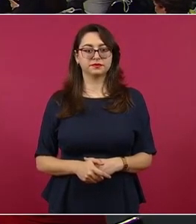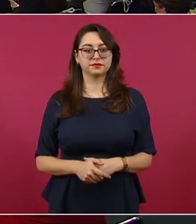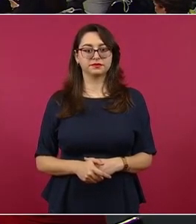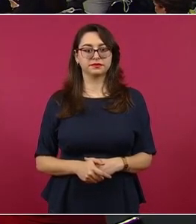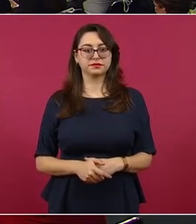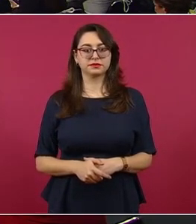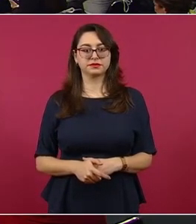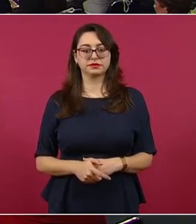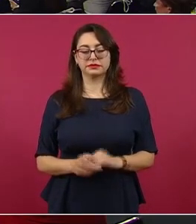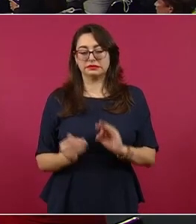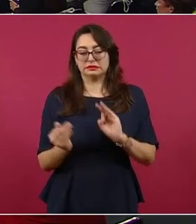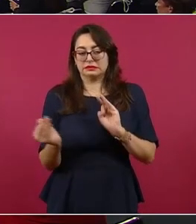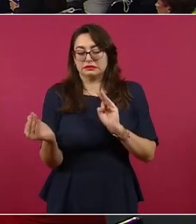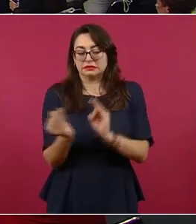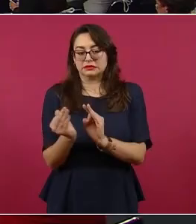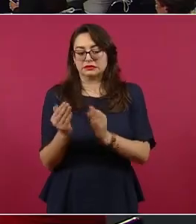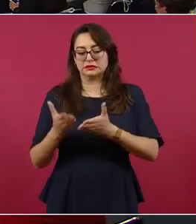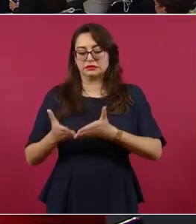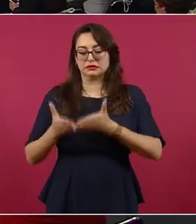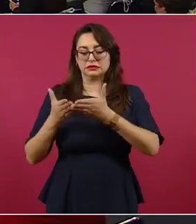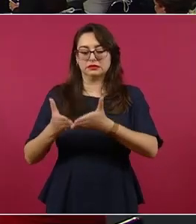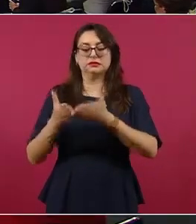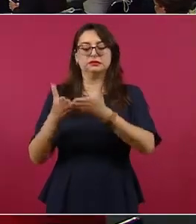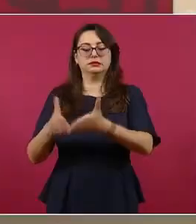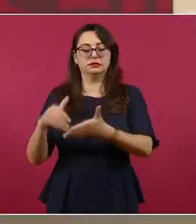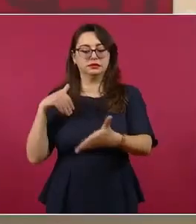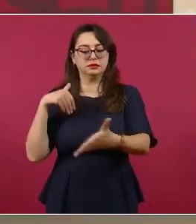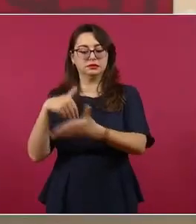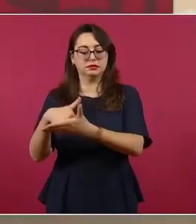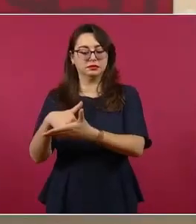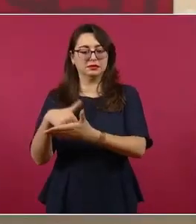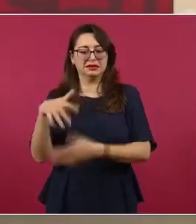este es el antiguo ayuntamiento,